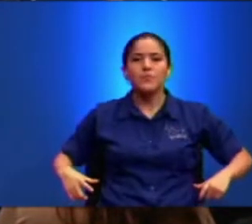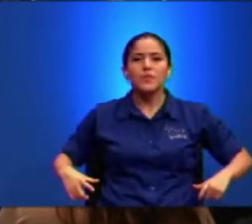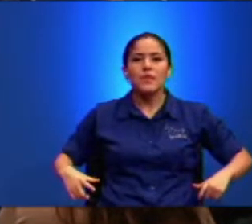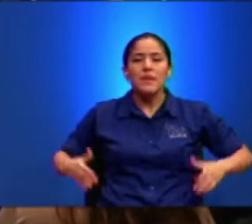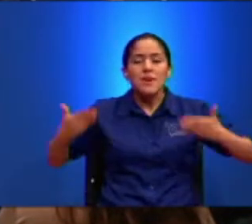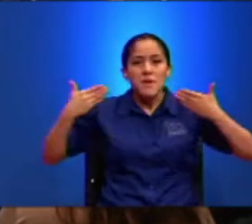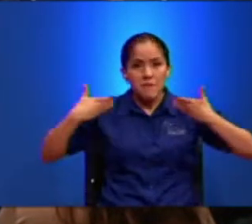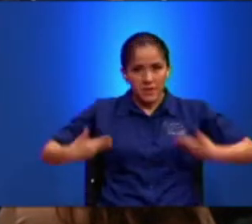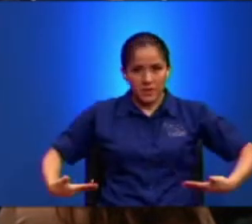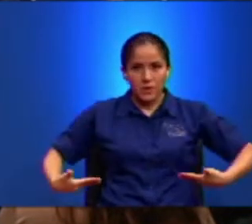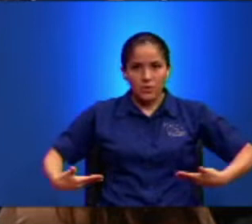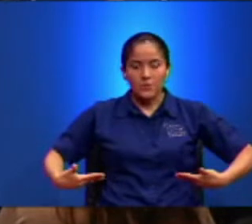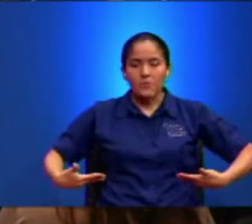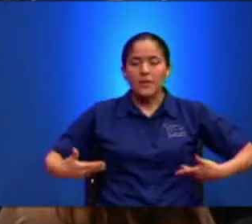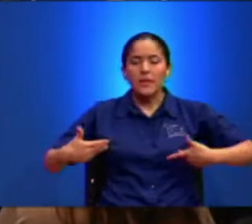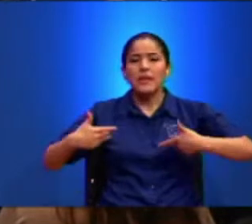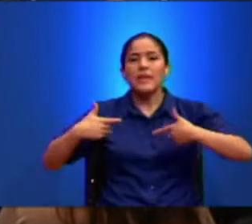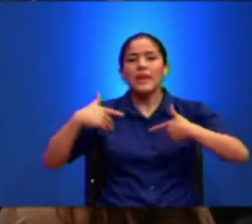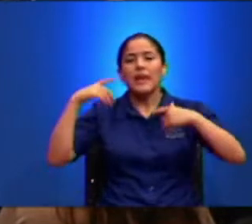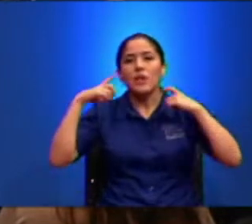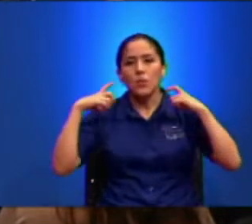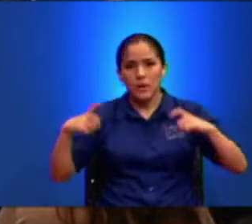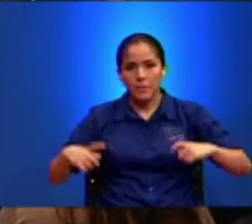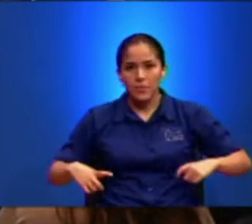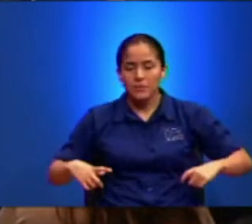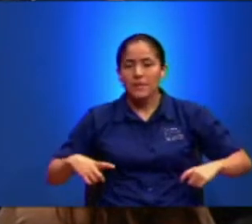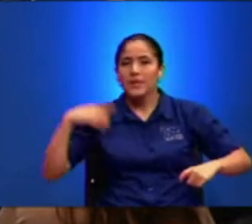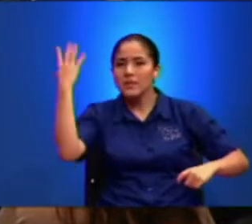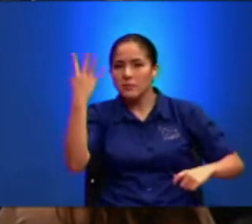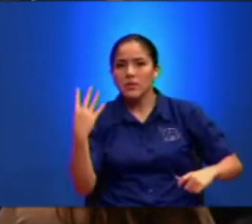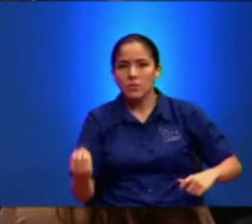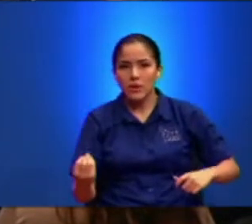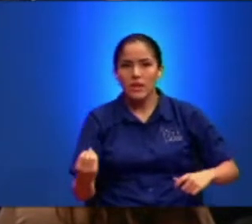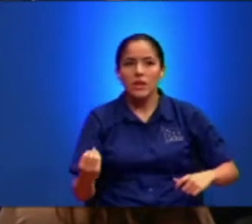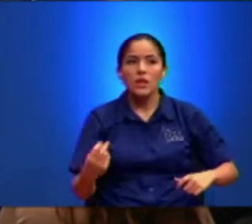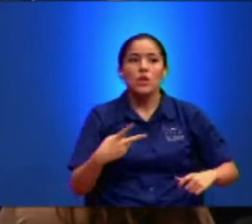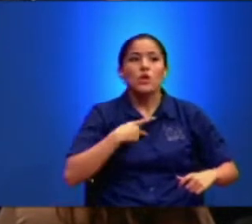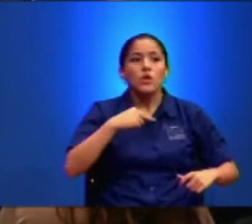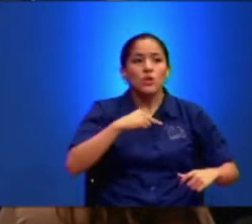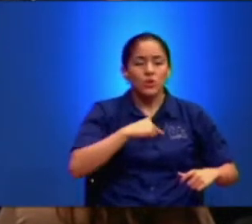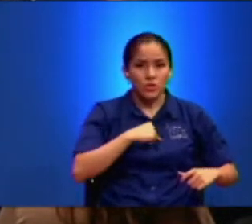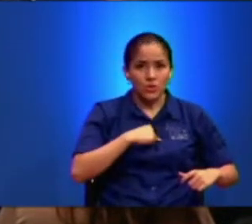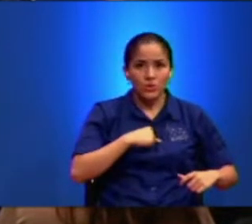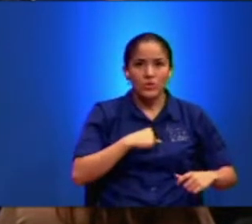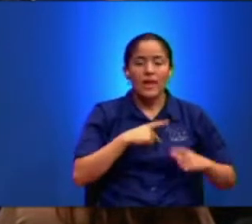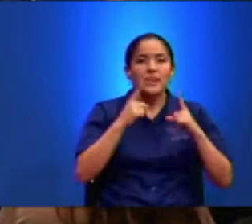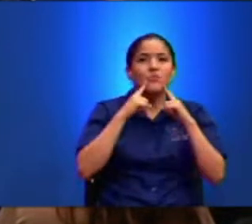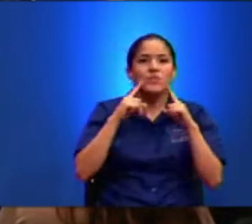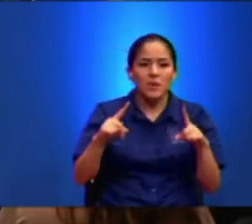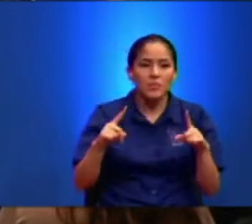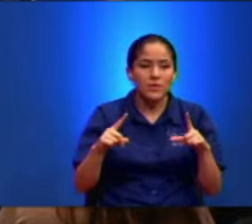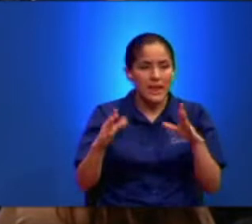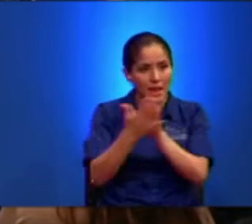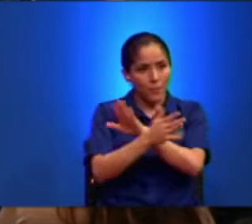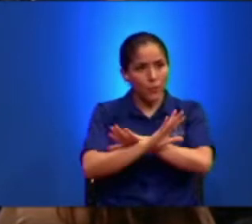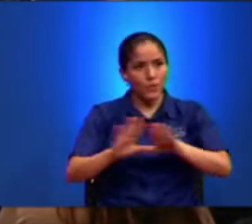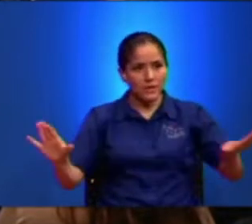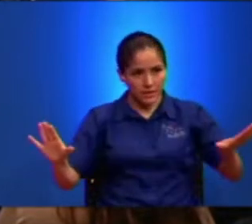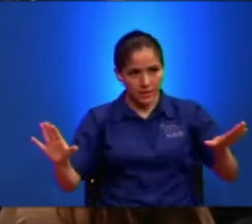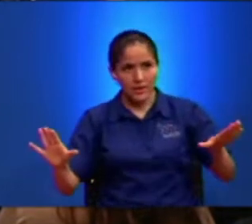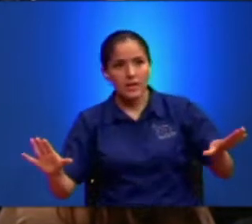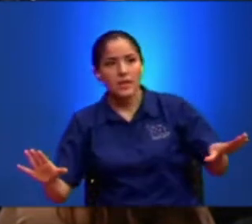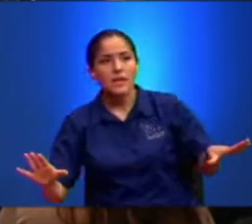Entonces así como Él anunció Su muerte Nosotros tenemos que Anunciar su muerte Y la nuestra Pero la nuestra